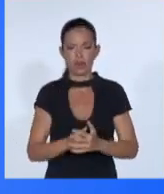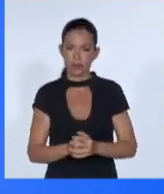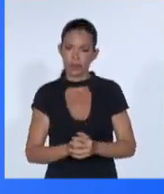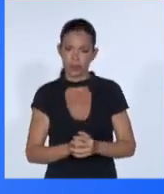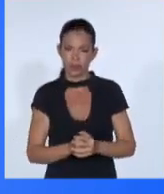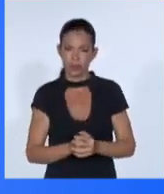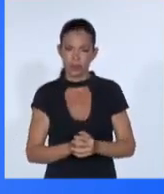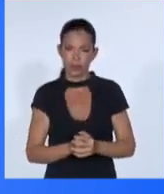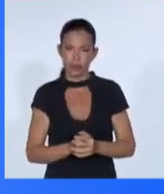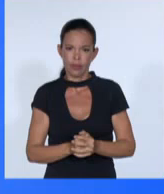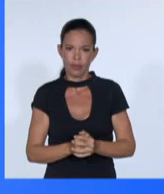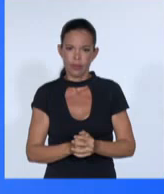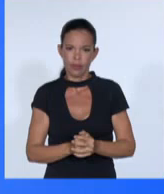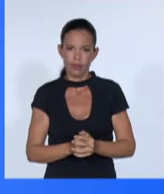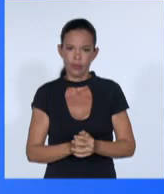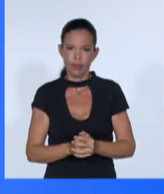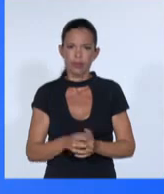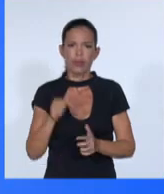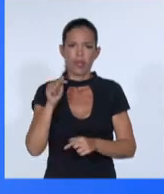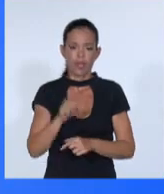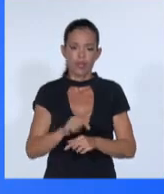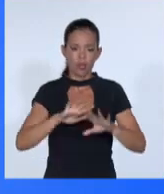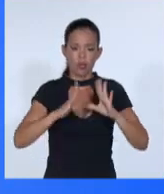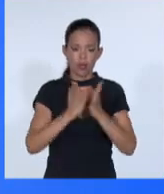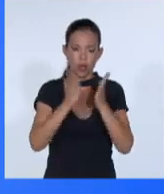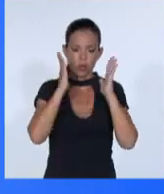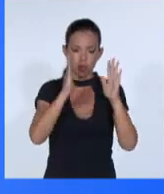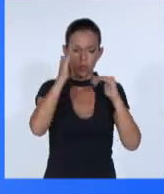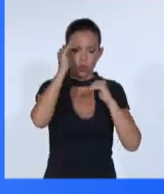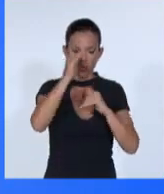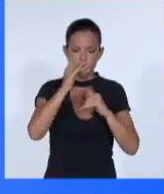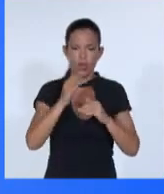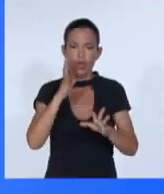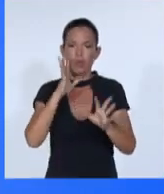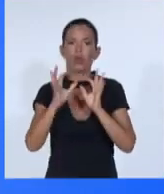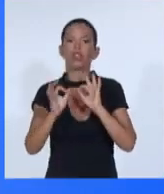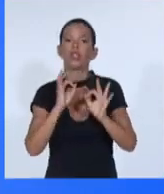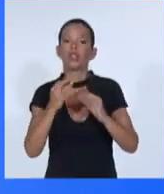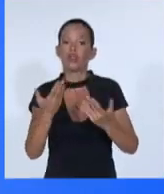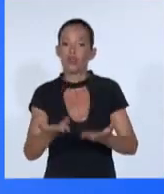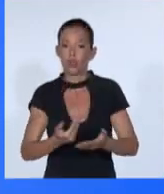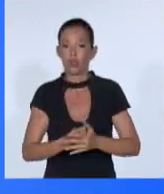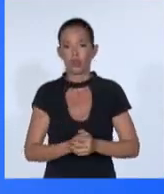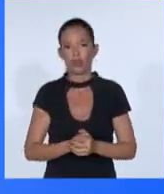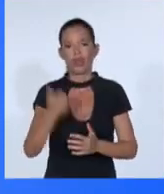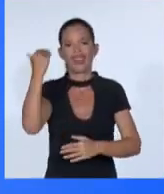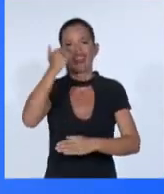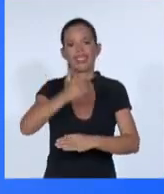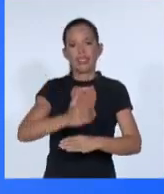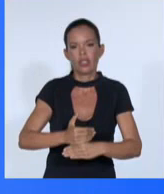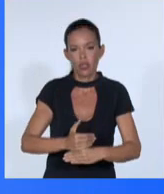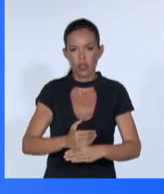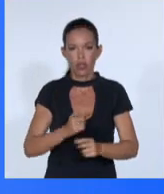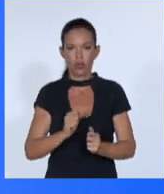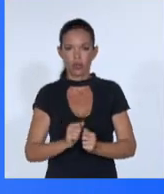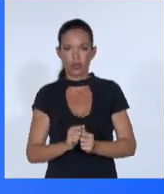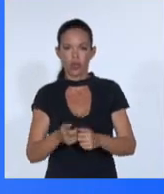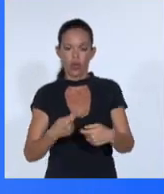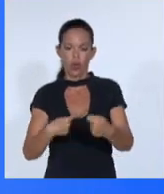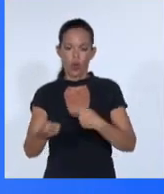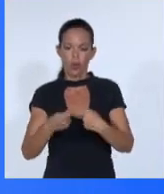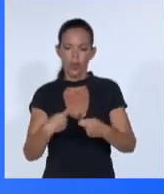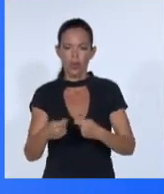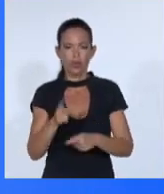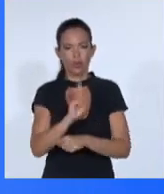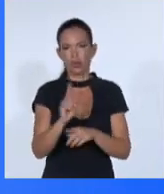unilateralismo y el proteccionismo, incluidas la protección y las restricciones unilaterales al comercio, incompatibles con los